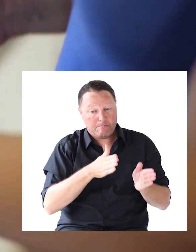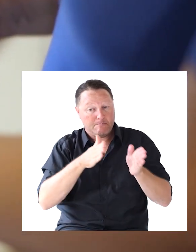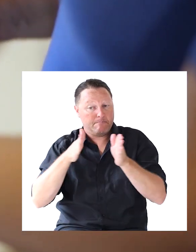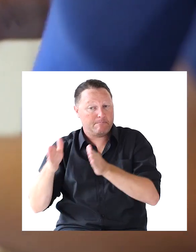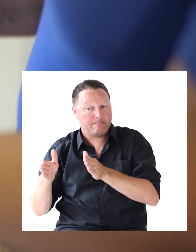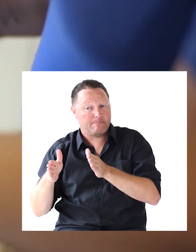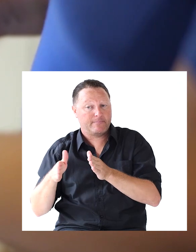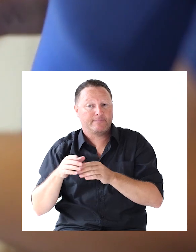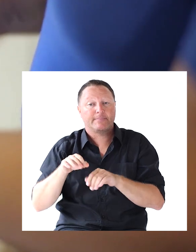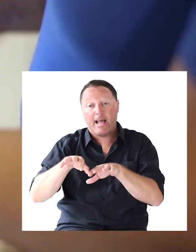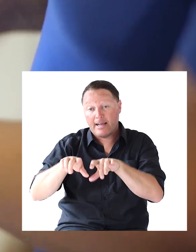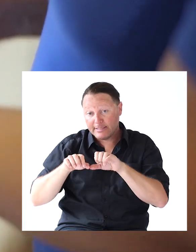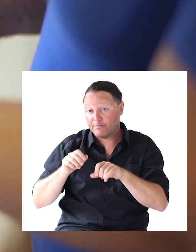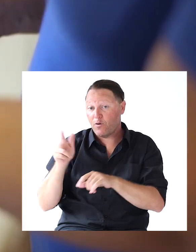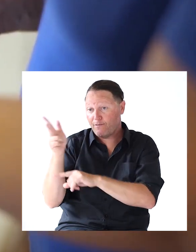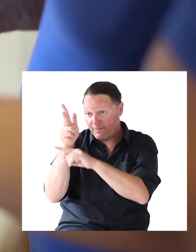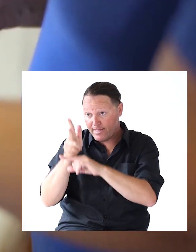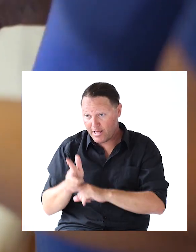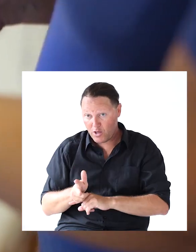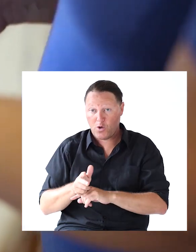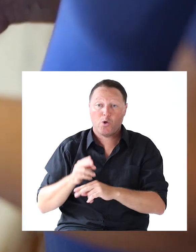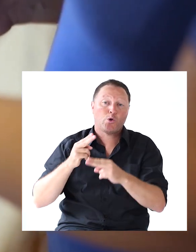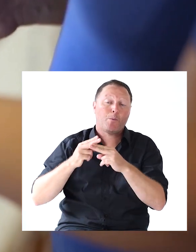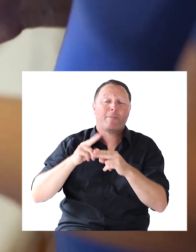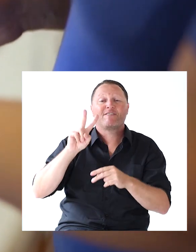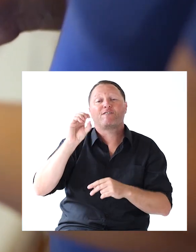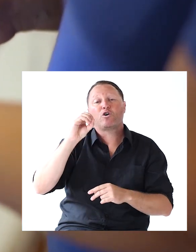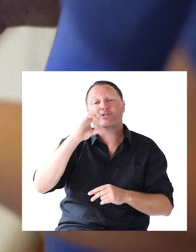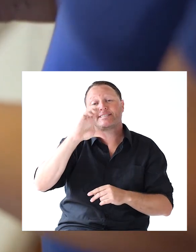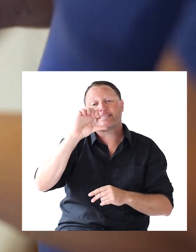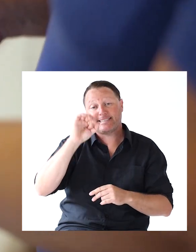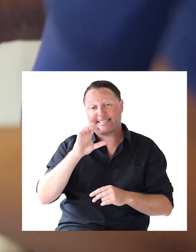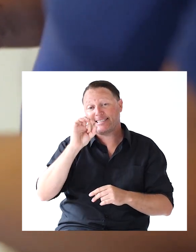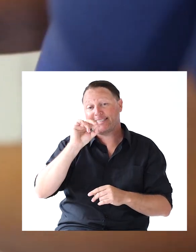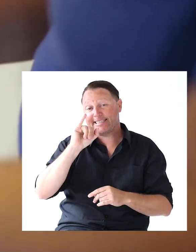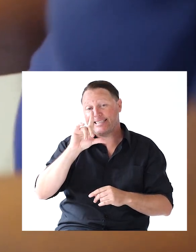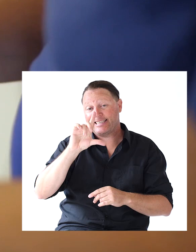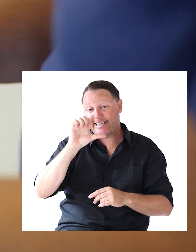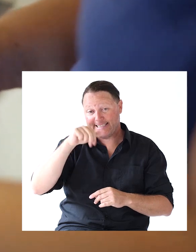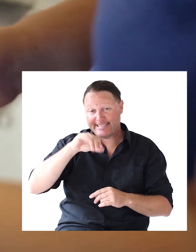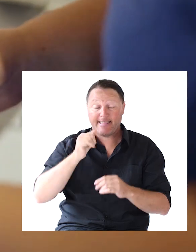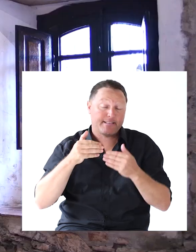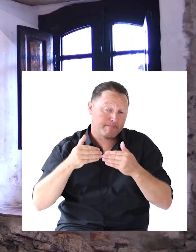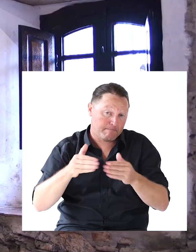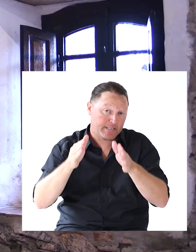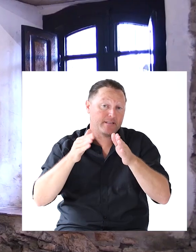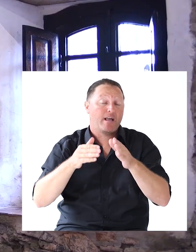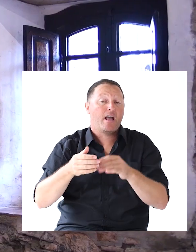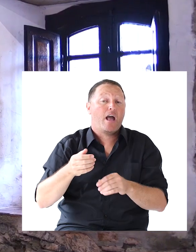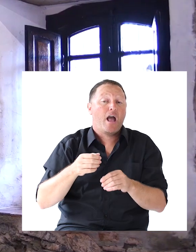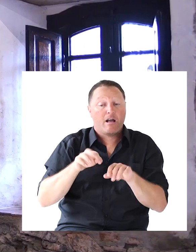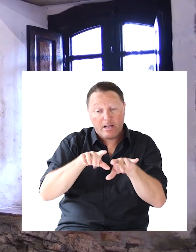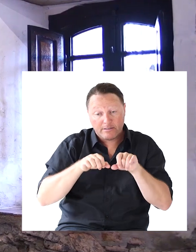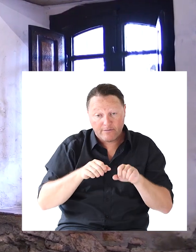Este archivo Audiovisual Llamado Voces Silenciadas Que genera El inicio De lo que se llama El archivo